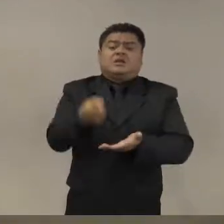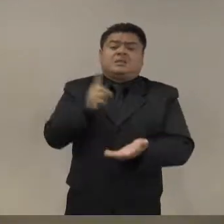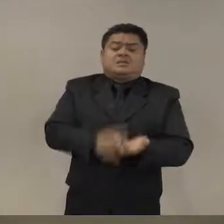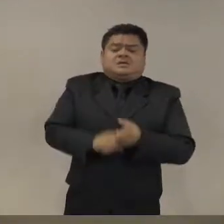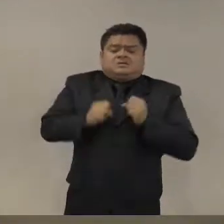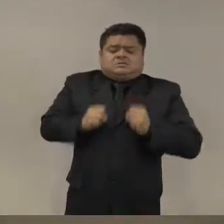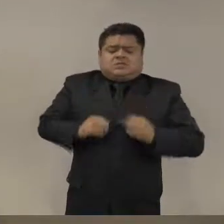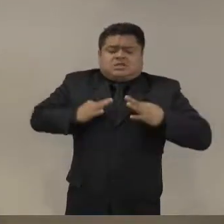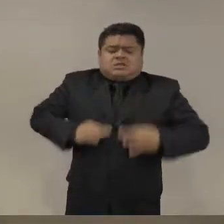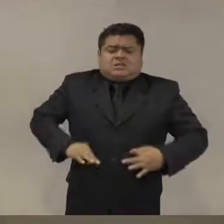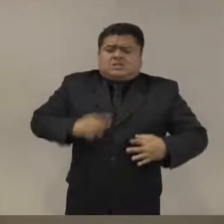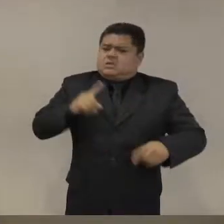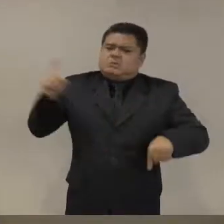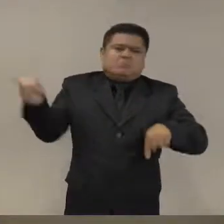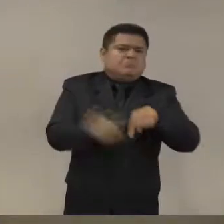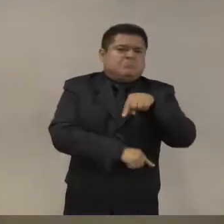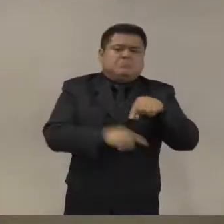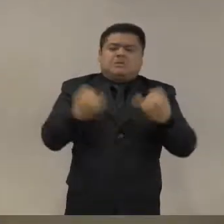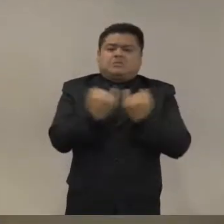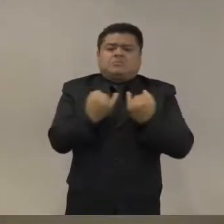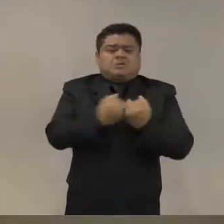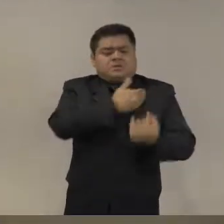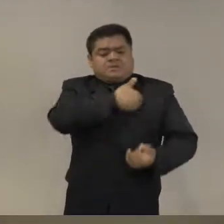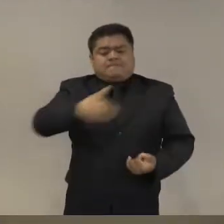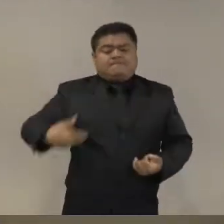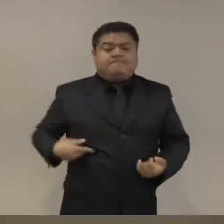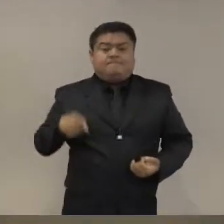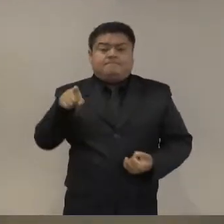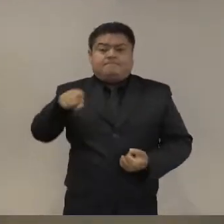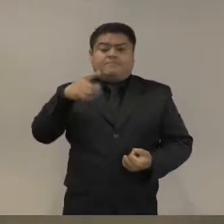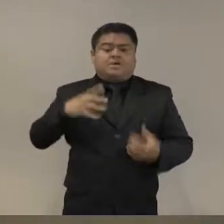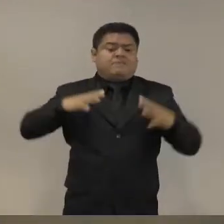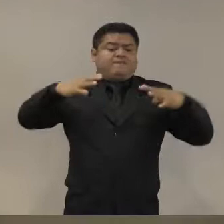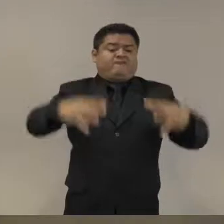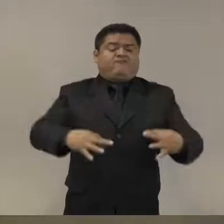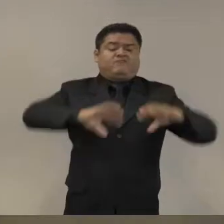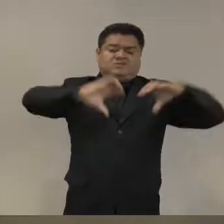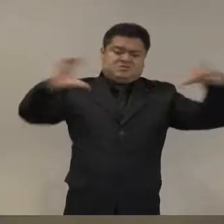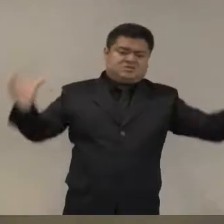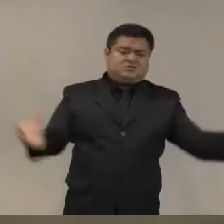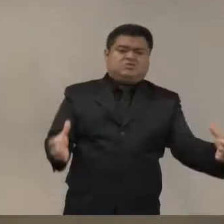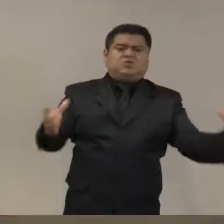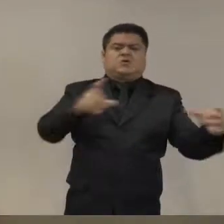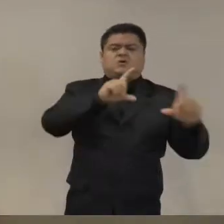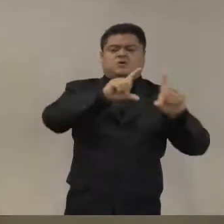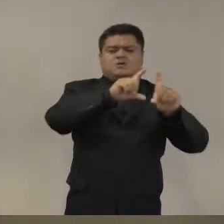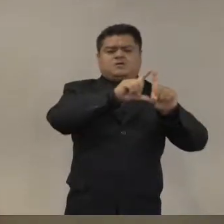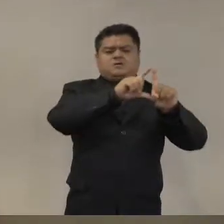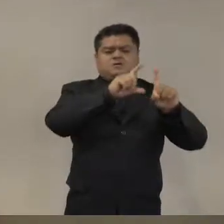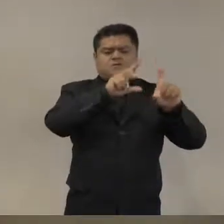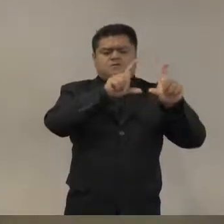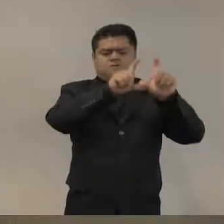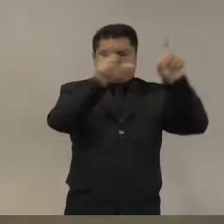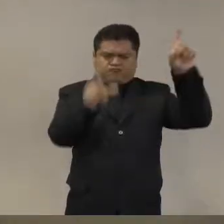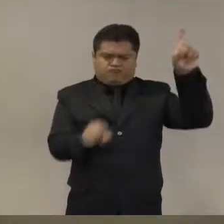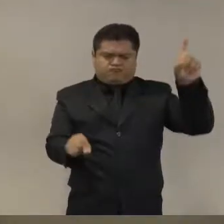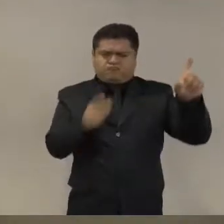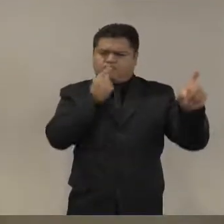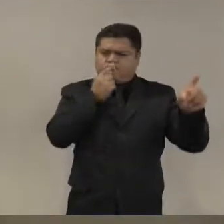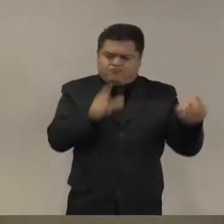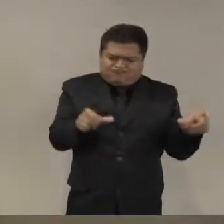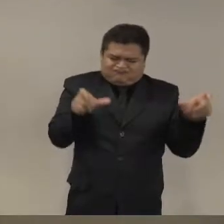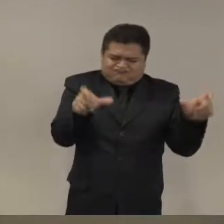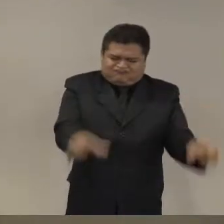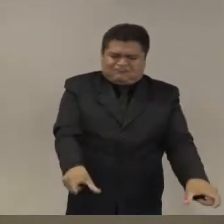una guardia nacional. Él quiso una guardia nacional muy militarizada, con mando militar directo, y bueno, se